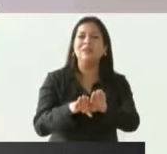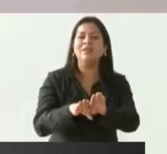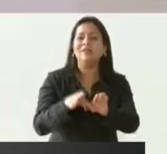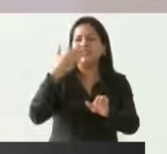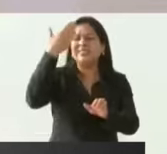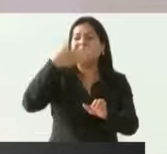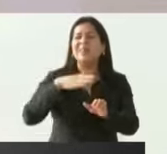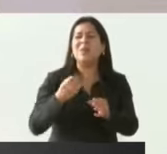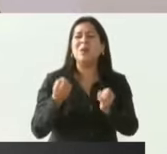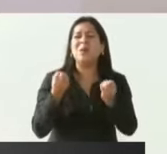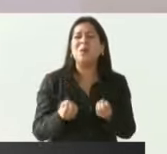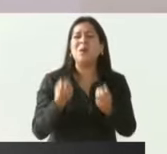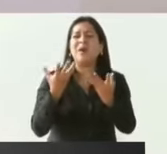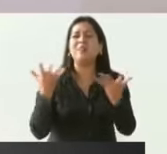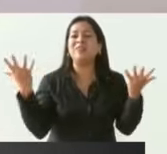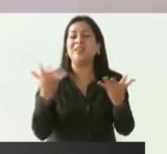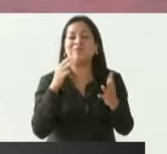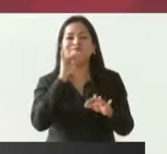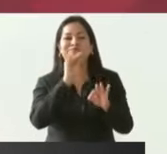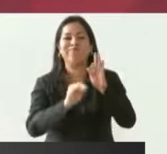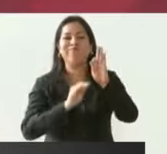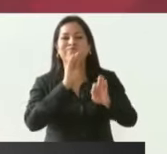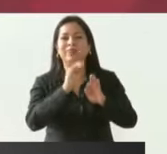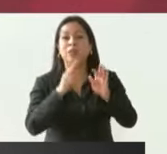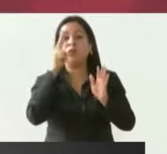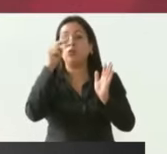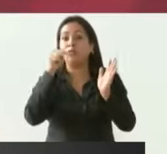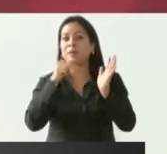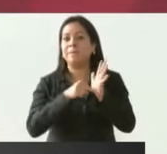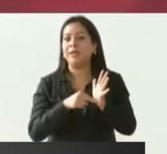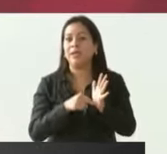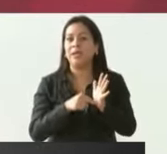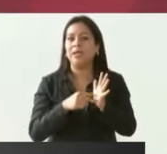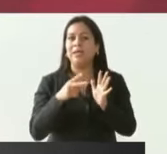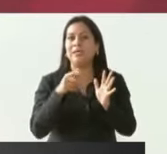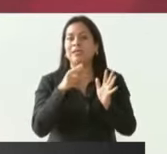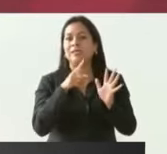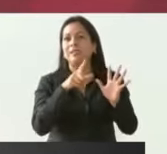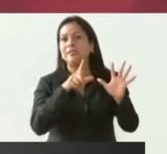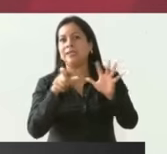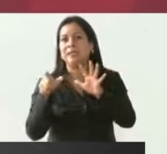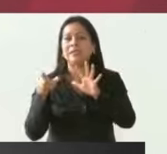han construido 2.750